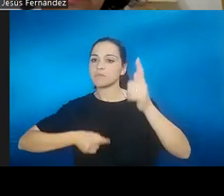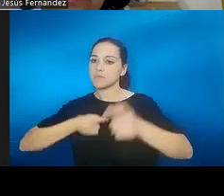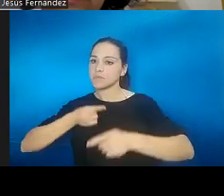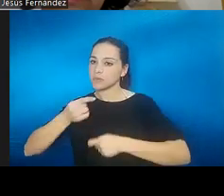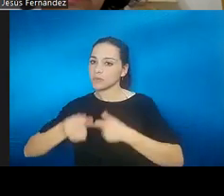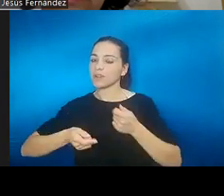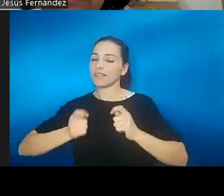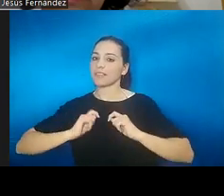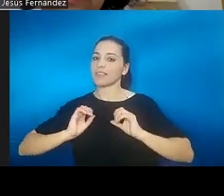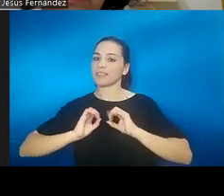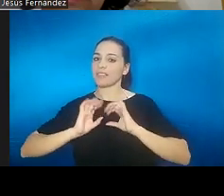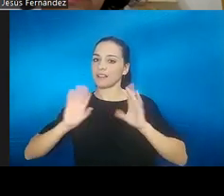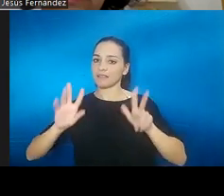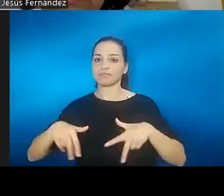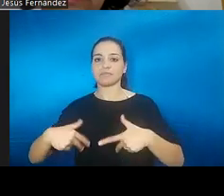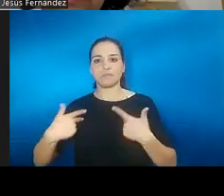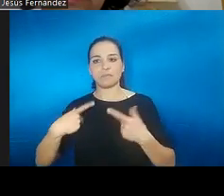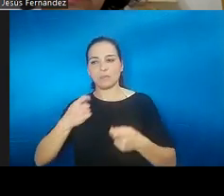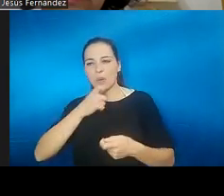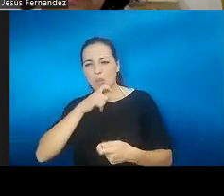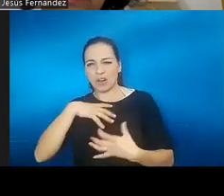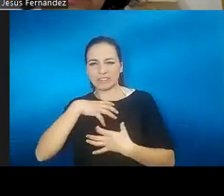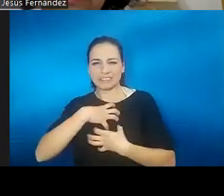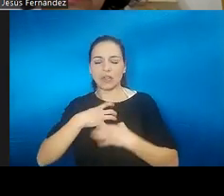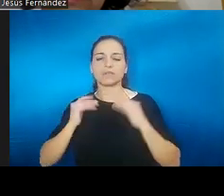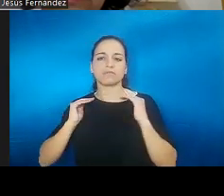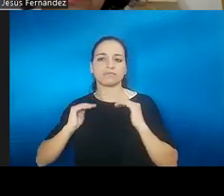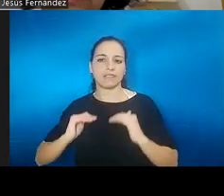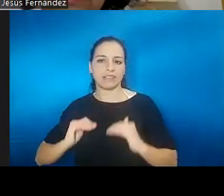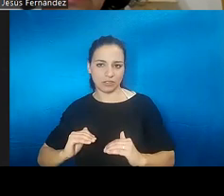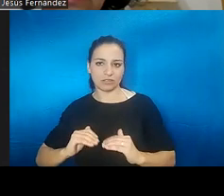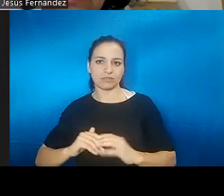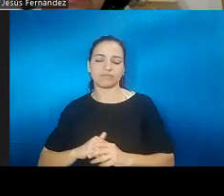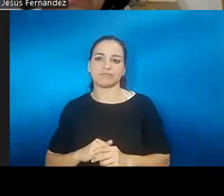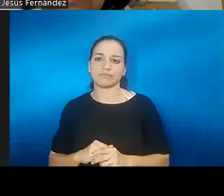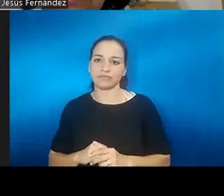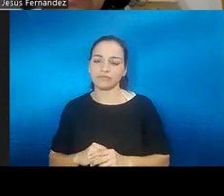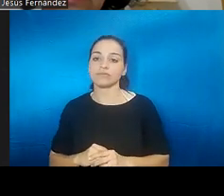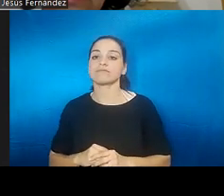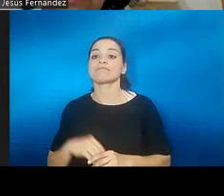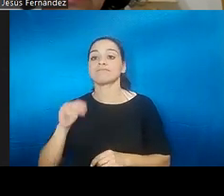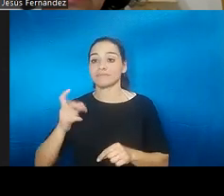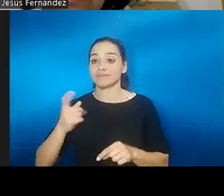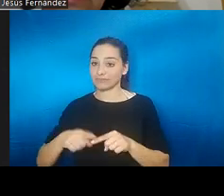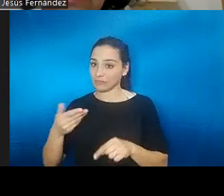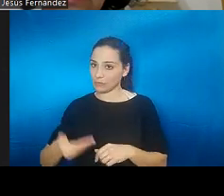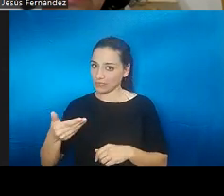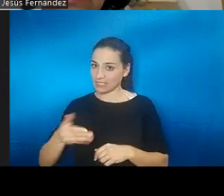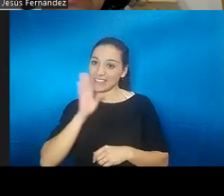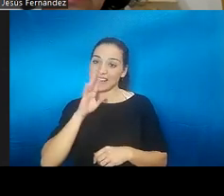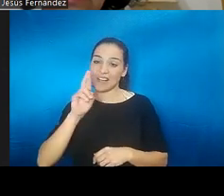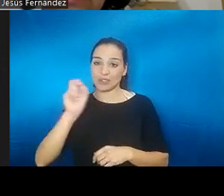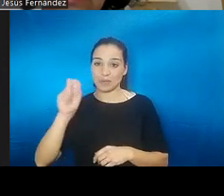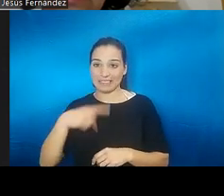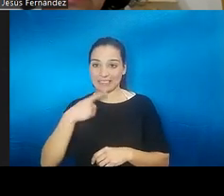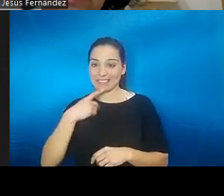a permitir mitigar un poco el dolor y la angustia que supone la pérdida. Y otra cosa muy importante que he señalado Rubén, el tema